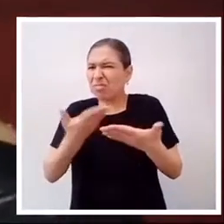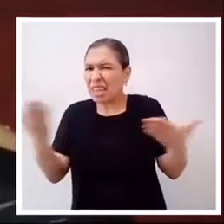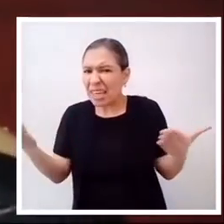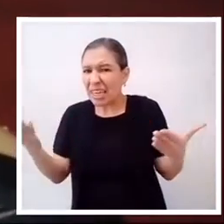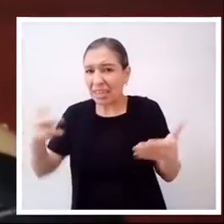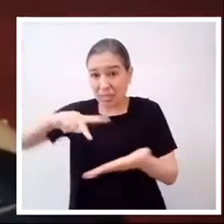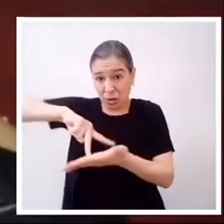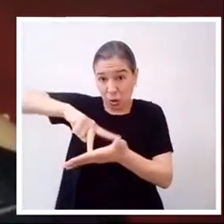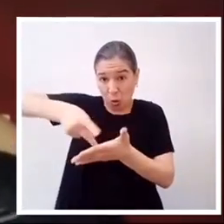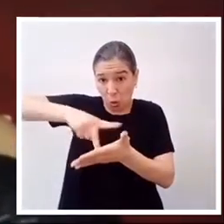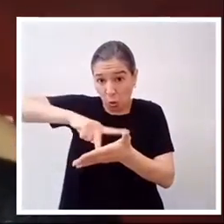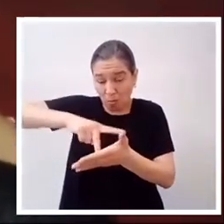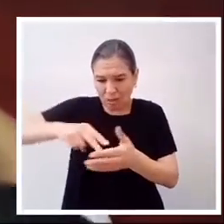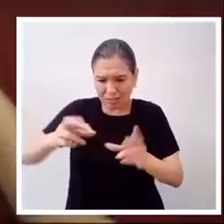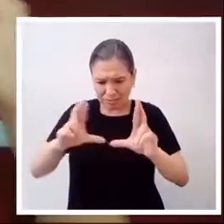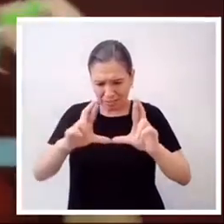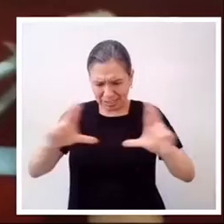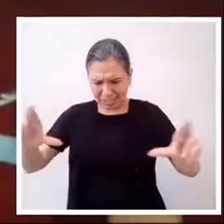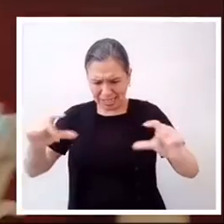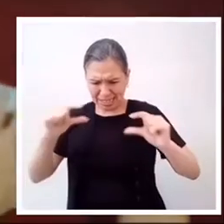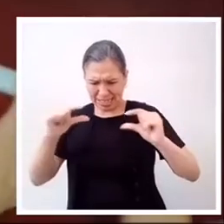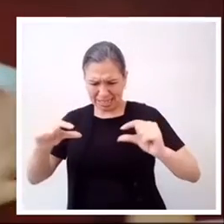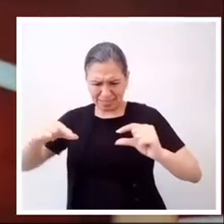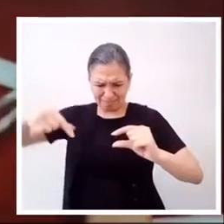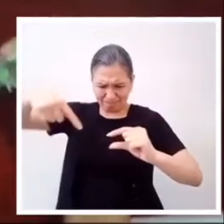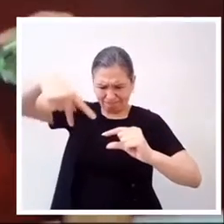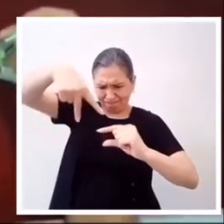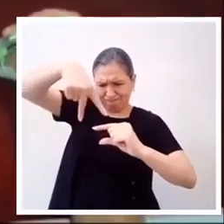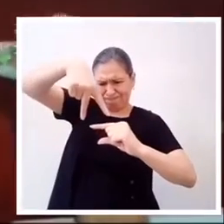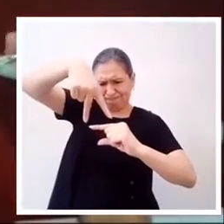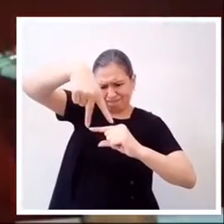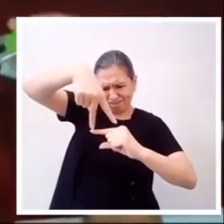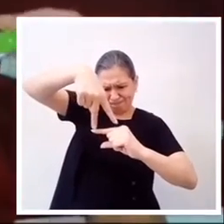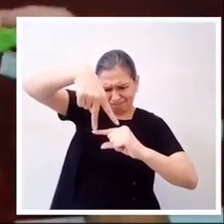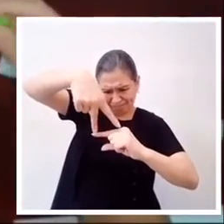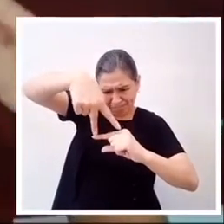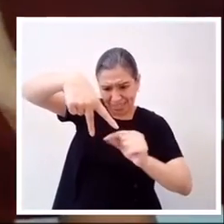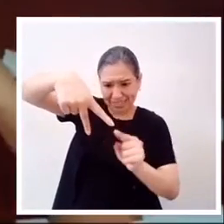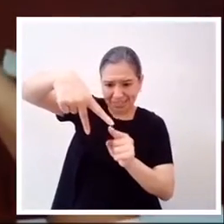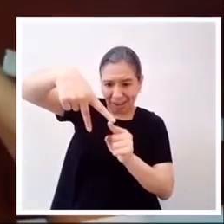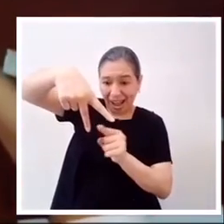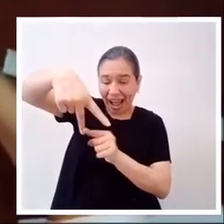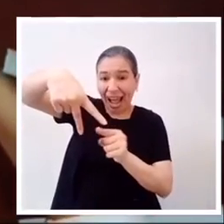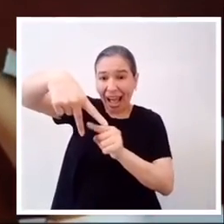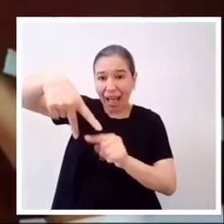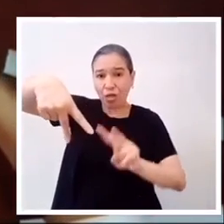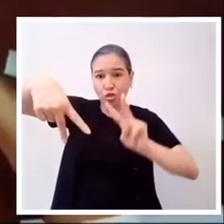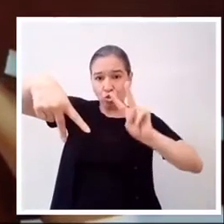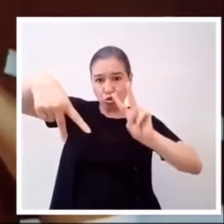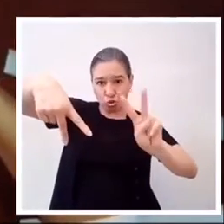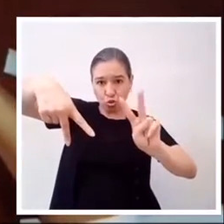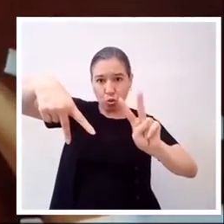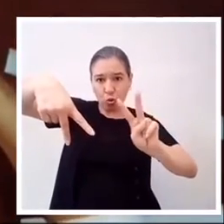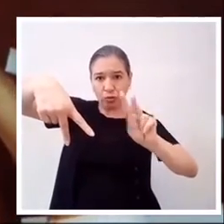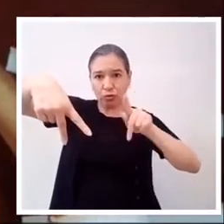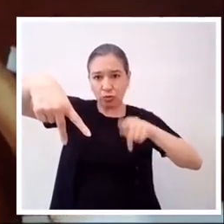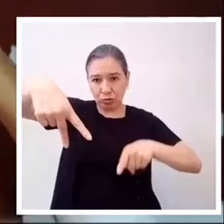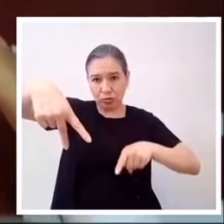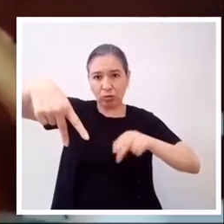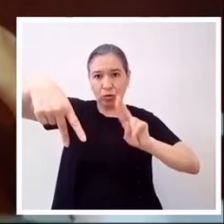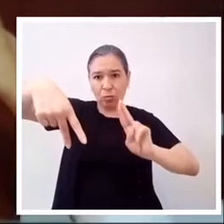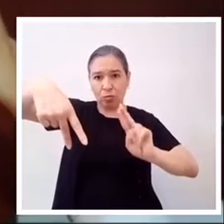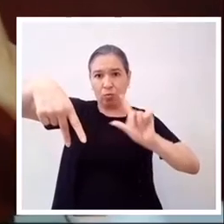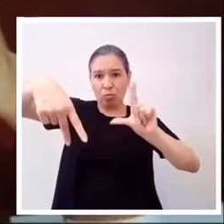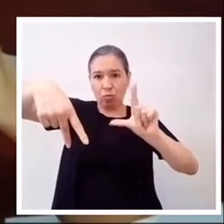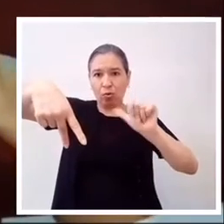compás la medida para trazar los círculos que necesitaremos. Con medida de 2 pulgadas trazamos